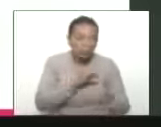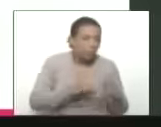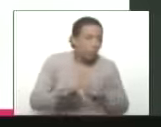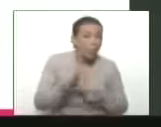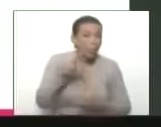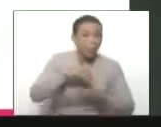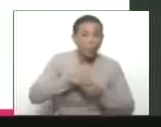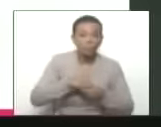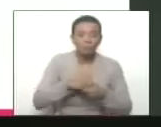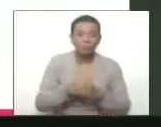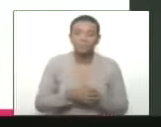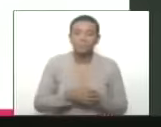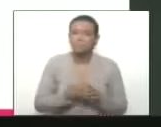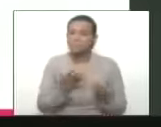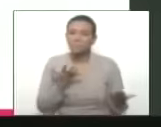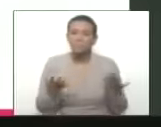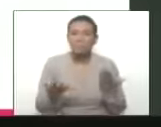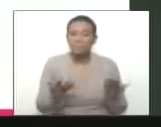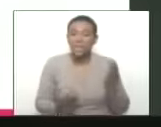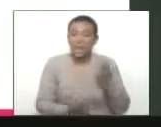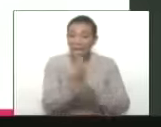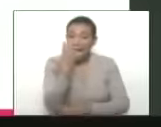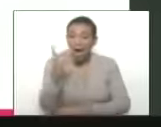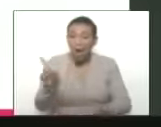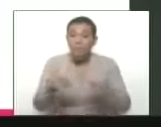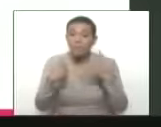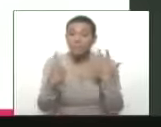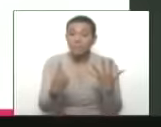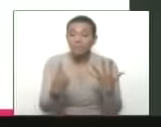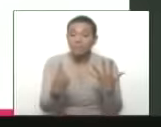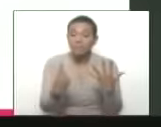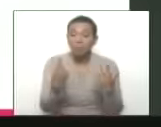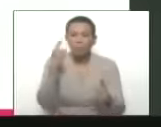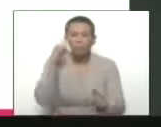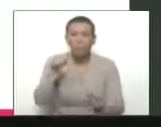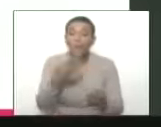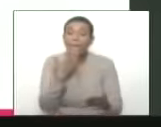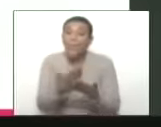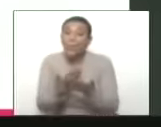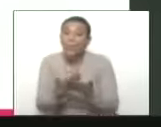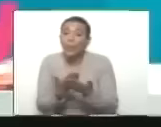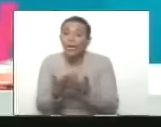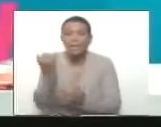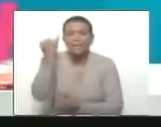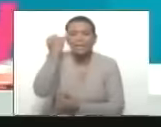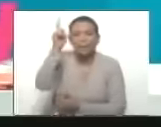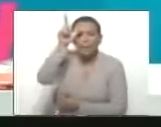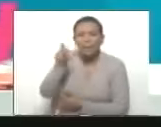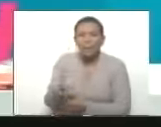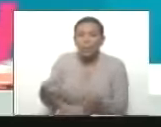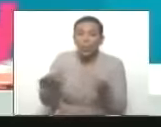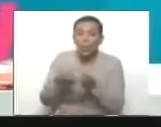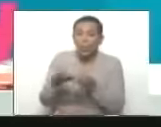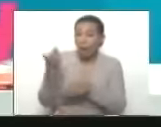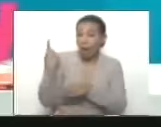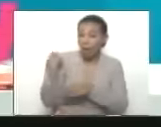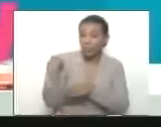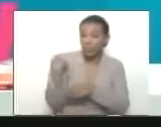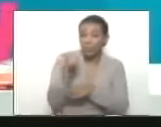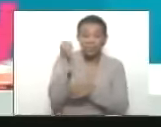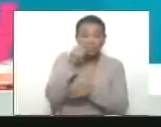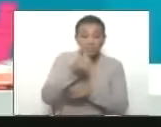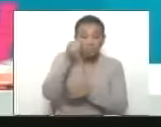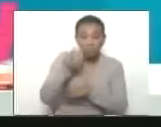cultural y lo comunicacional, hemos creado un sexto vértice. Eso fue una propuesta que surgió de la reunión del Estado Mayor el